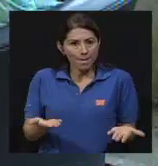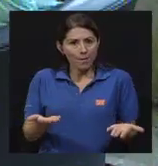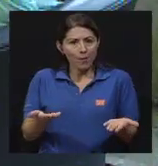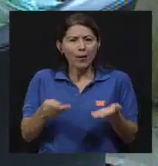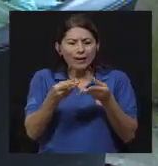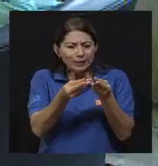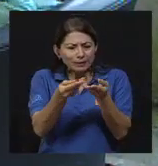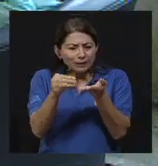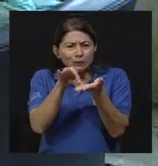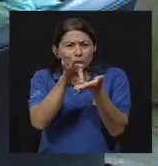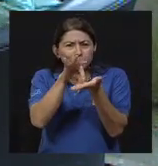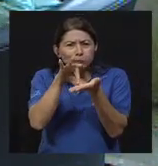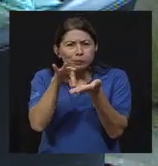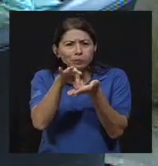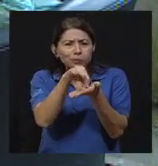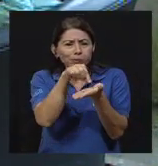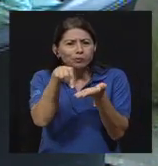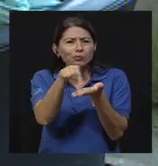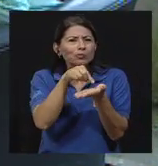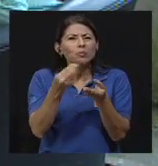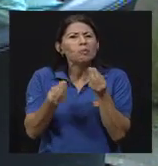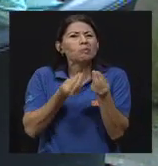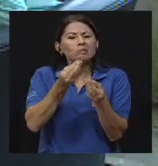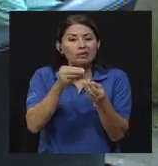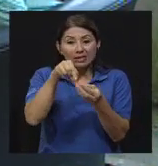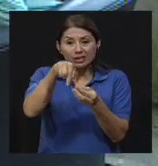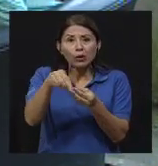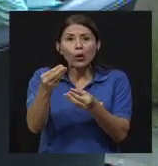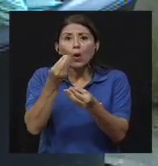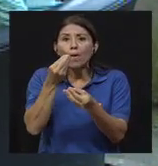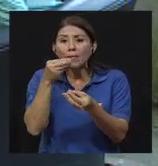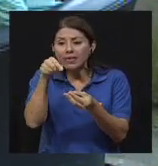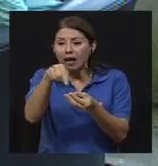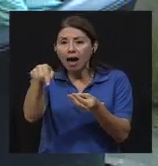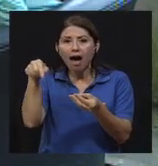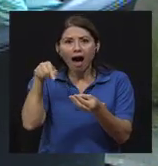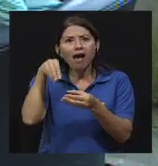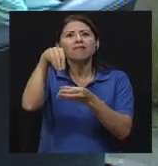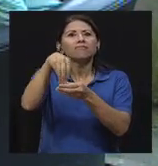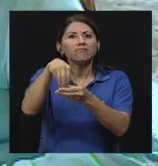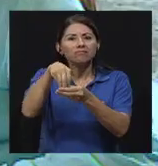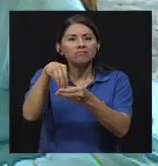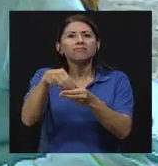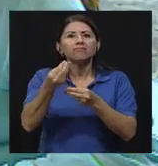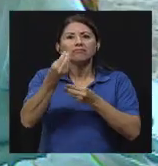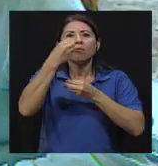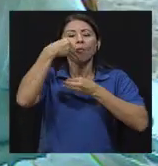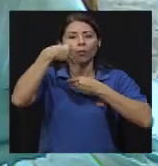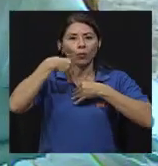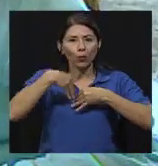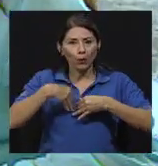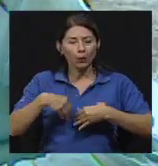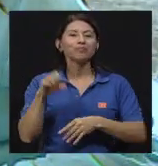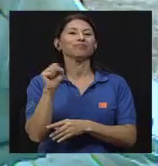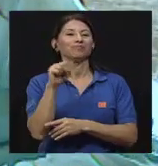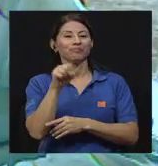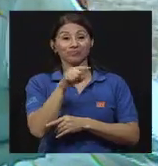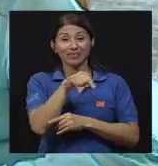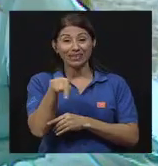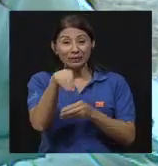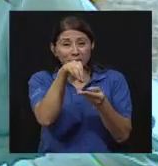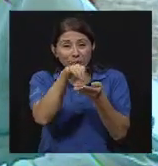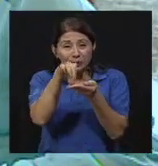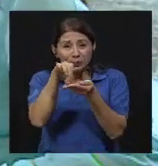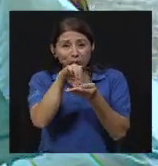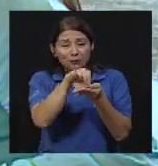insertos en lo que todos los días consumimos con nuestros alimentos. ¿Verdad? Claro, y es que estos pequeños microorganismos